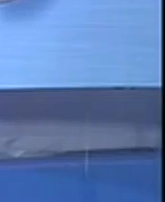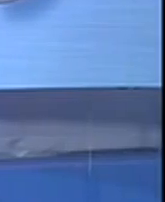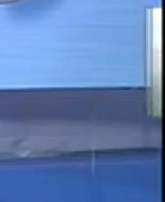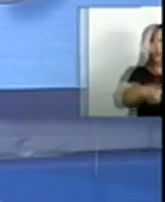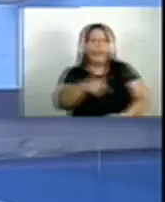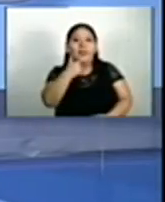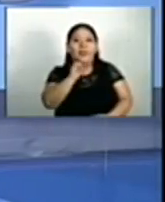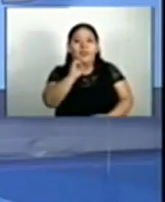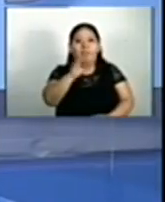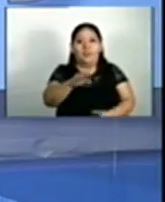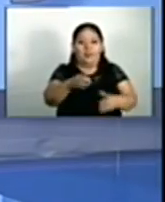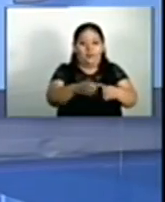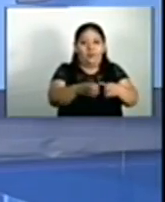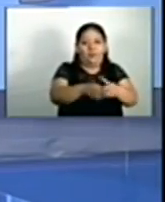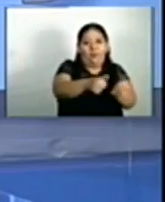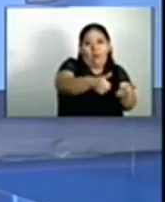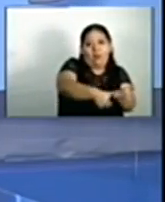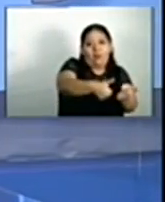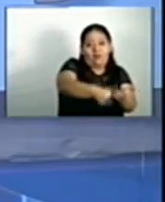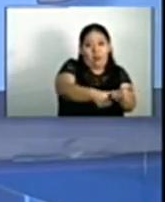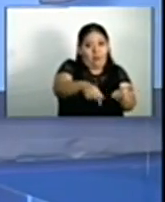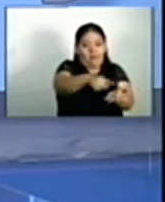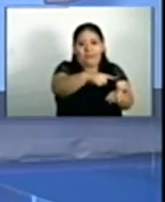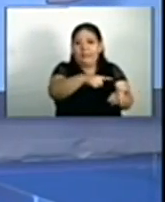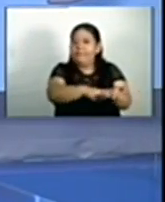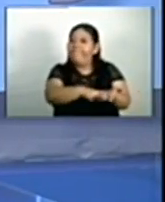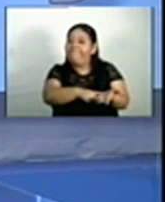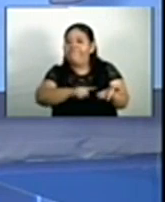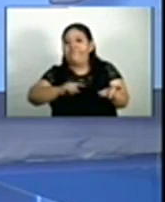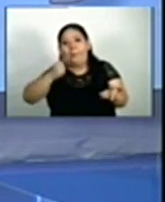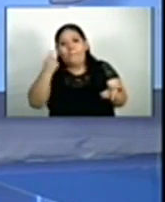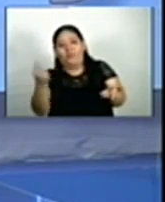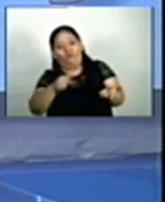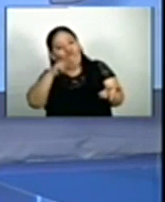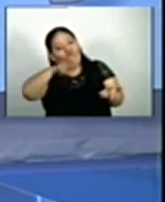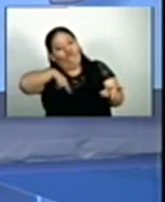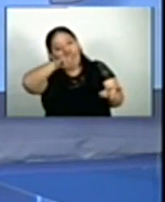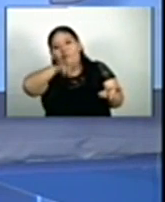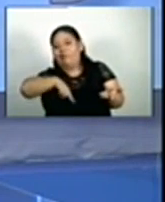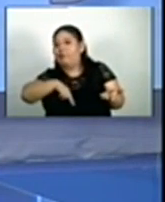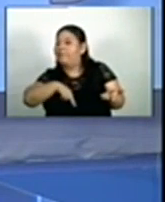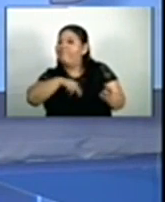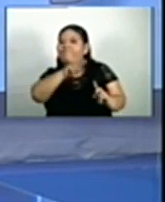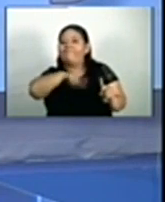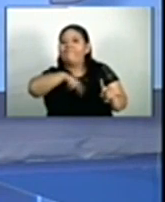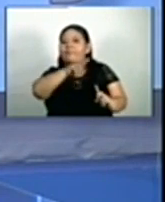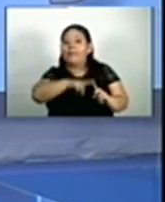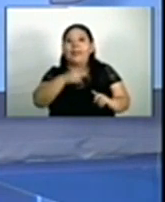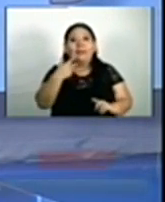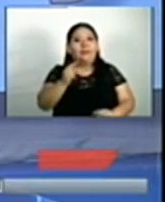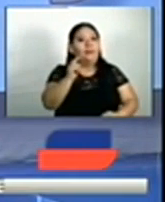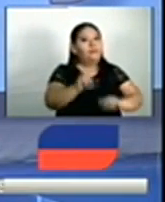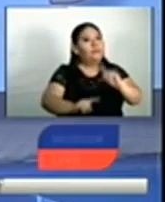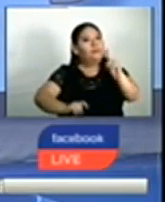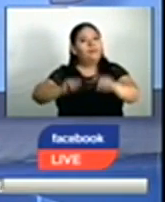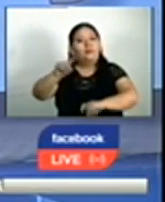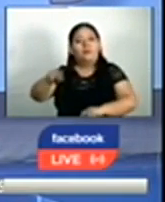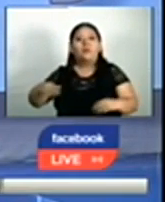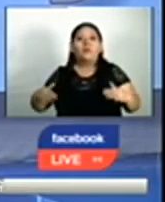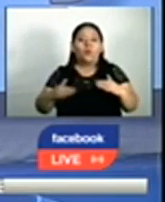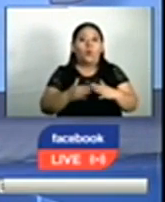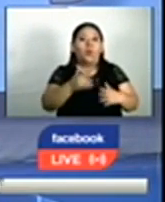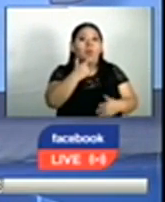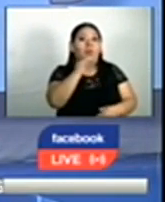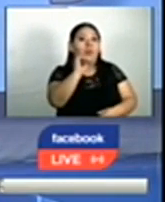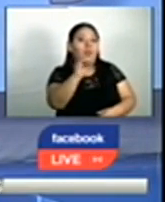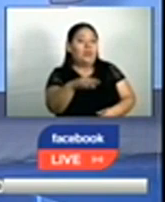los consejos municipales volvieron a ser mal evaluados por la población, según una reciente encuesta que también resalta